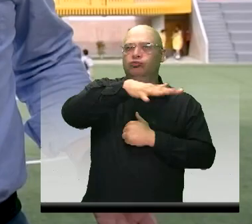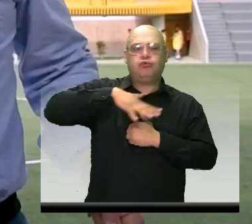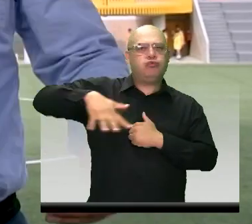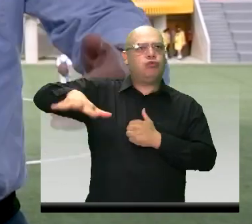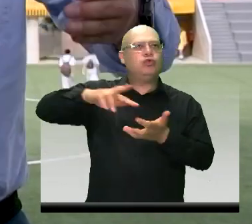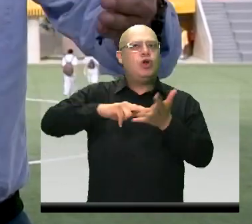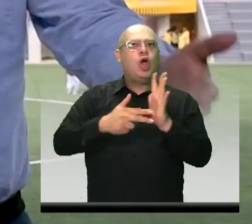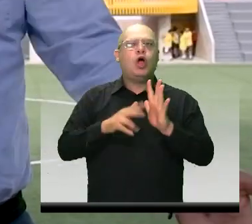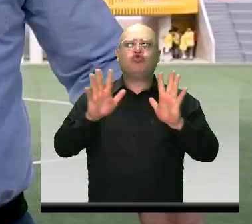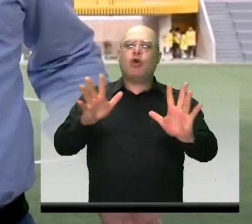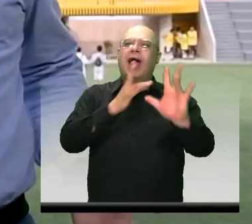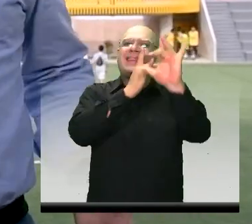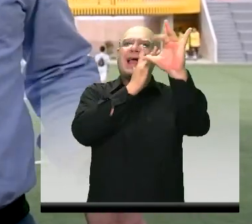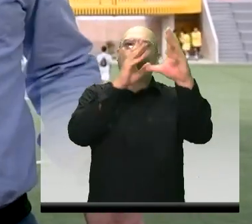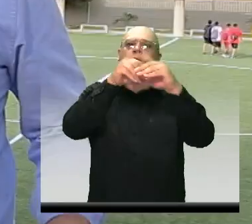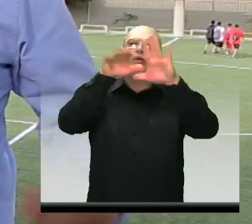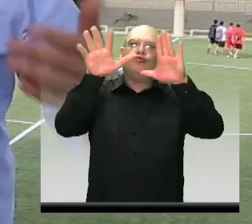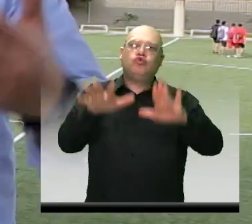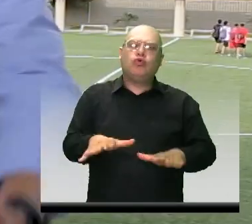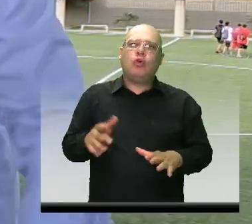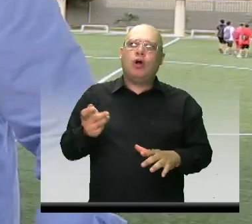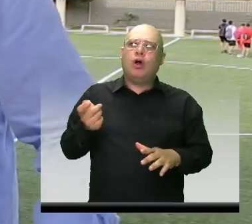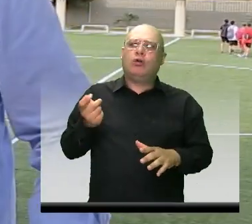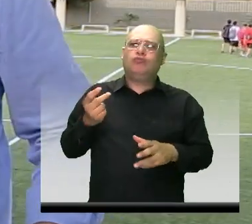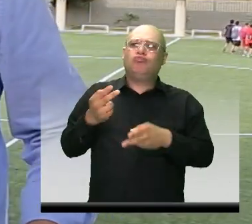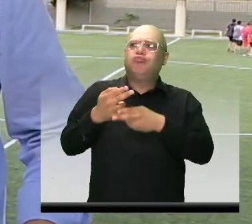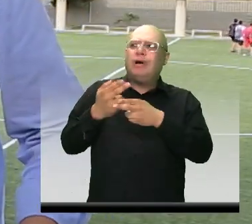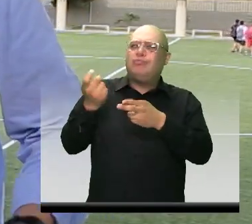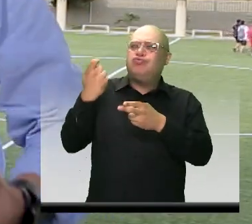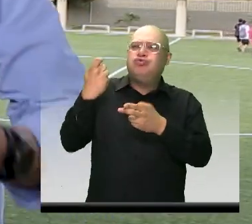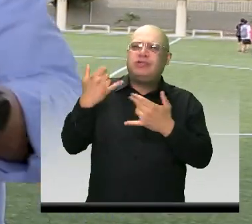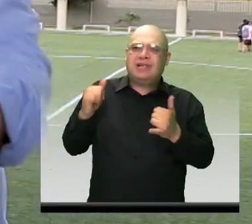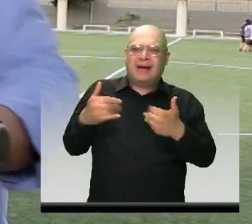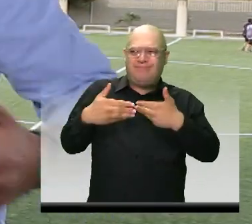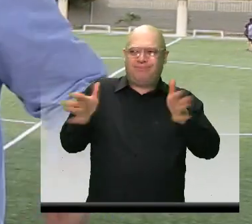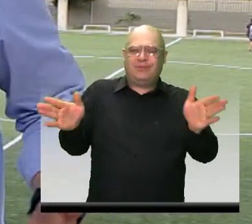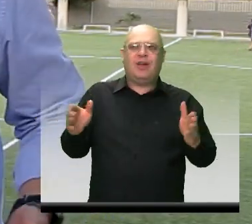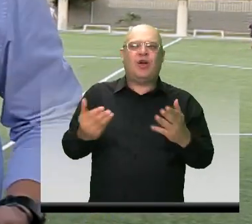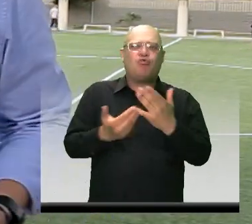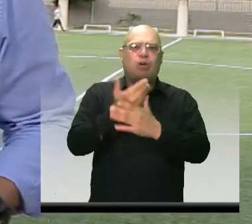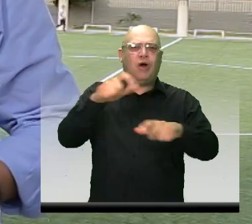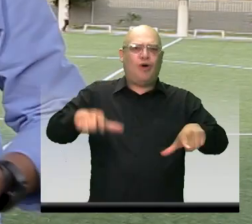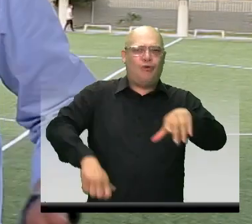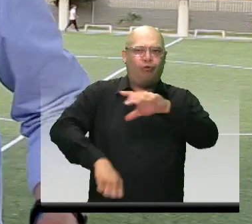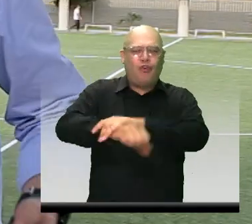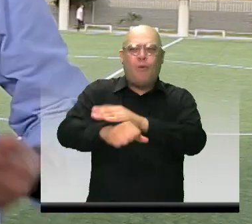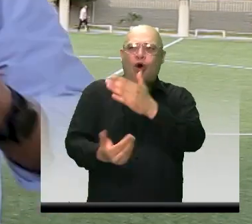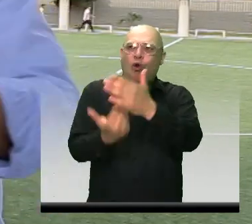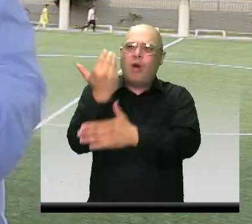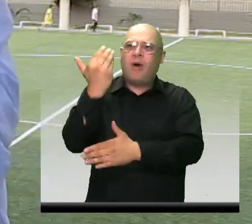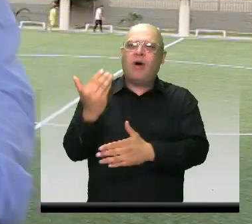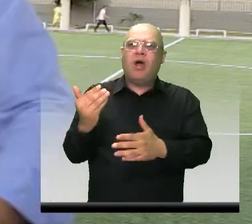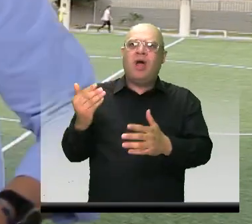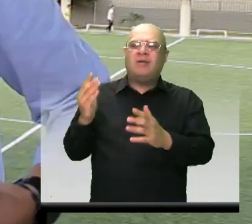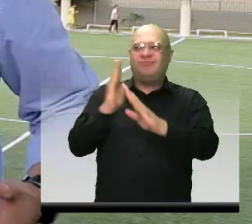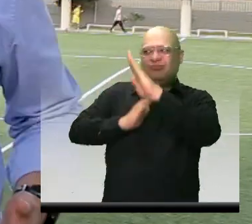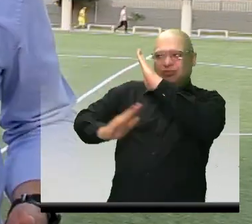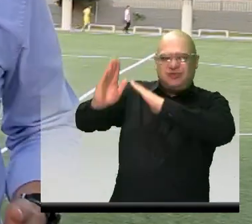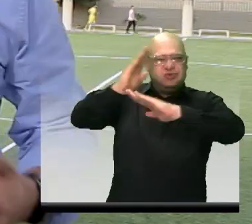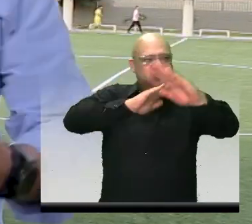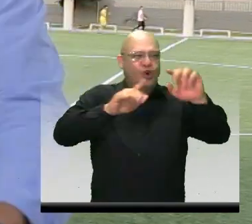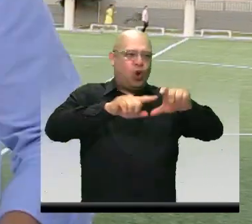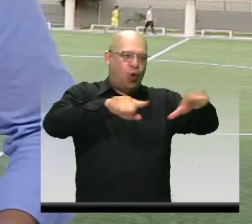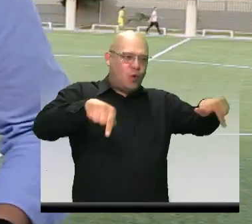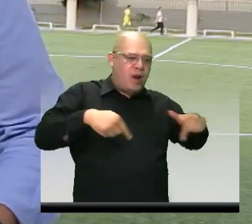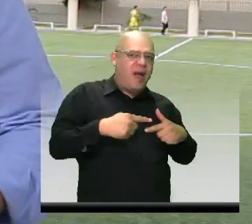ciudad, que lo entregamos a la comunidad, cancha de fútbol nueva, un gran coliseo de deportes de combate, tecondo,